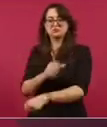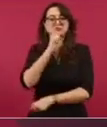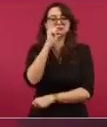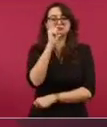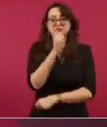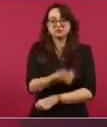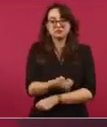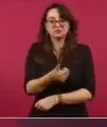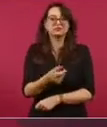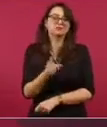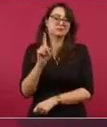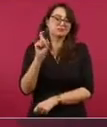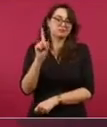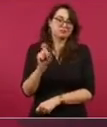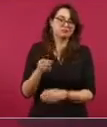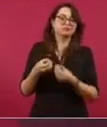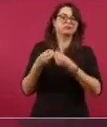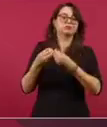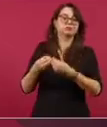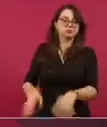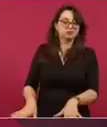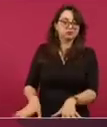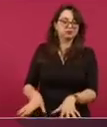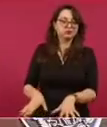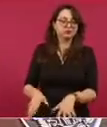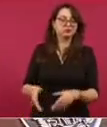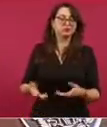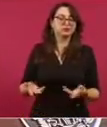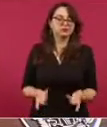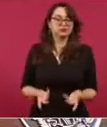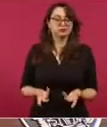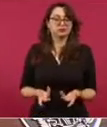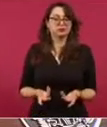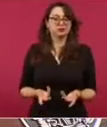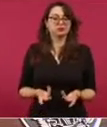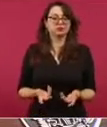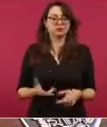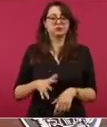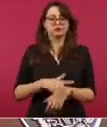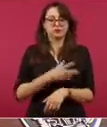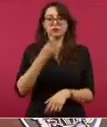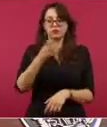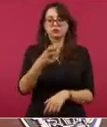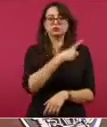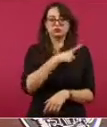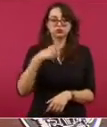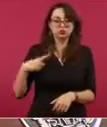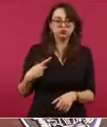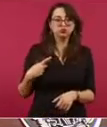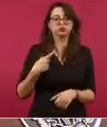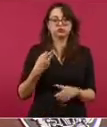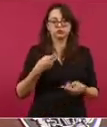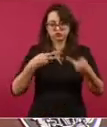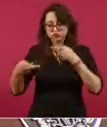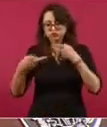de agua, sólo con la reparación de las fugas.